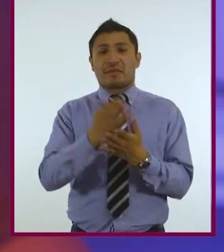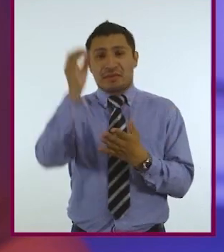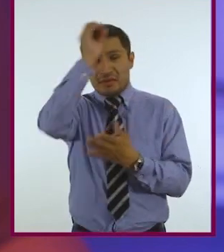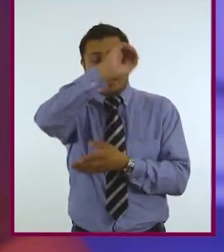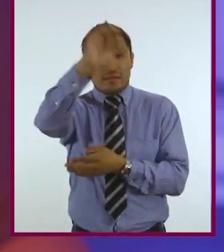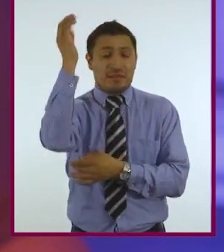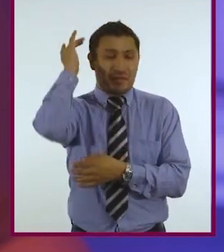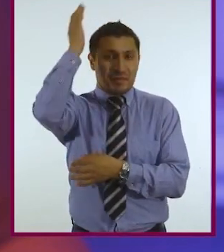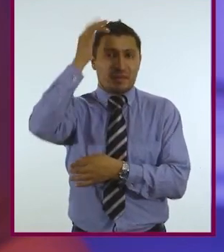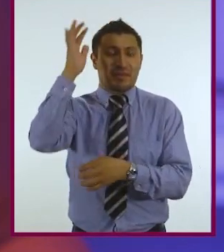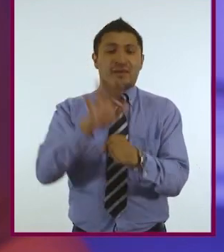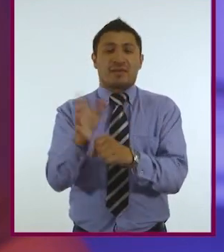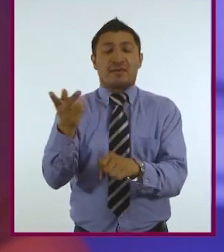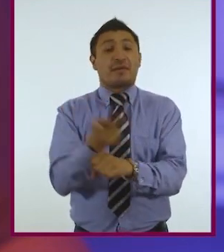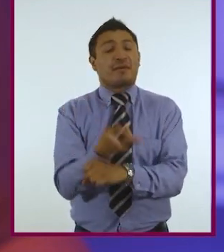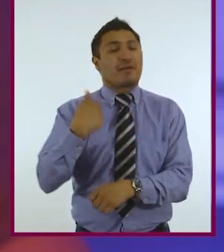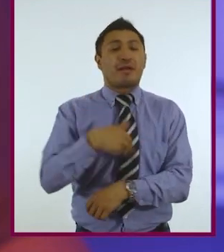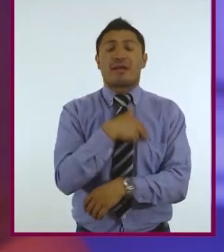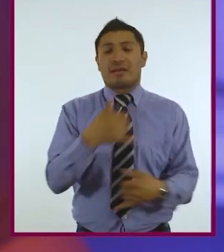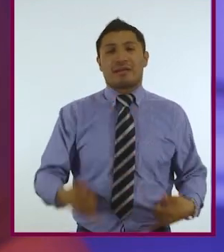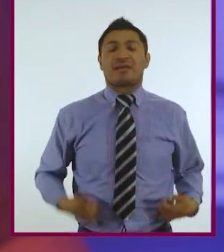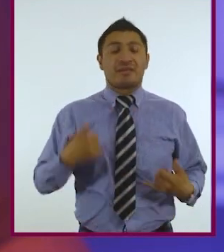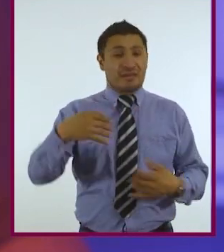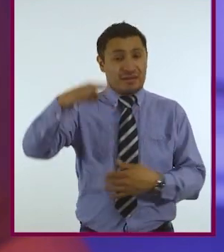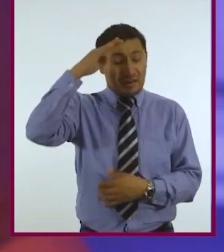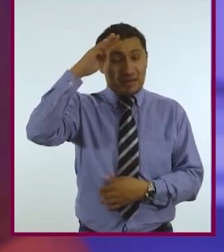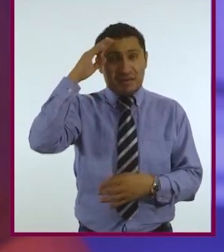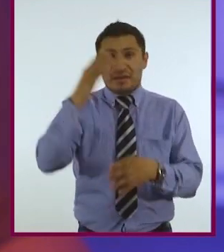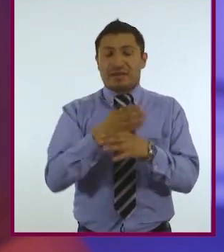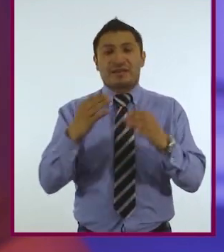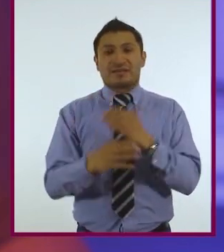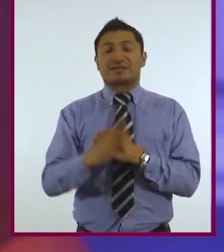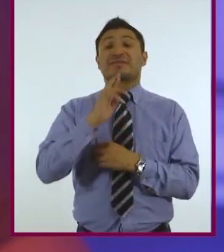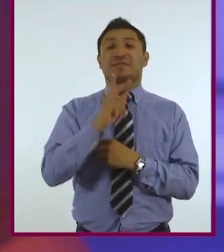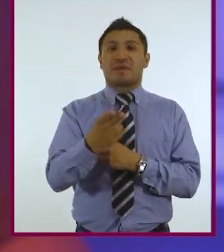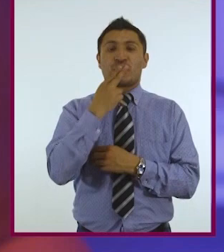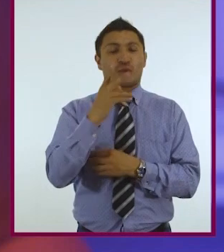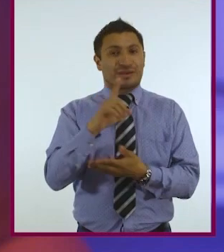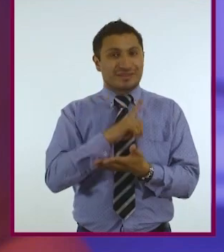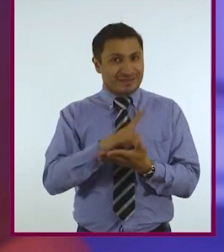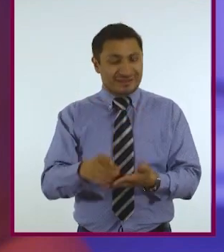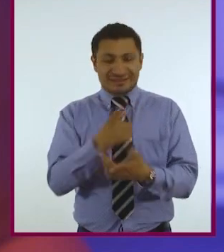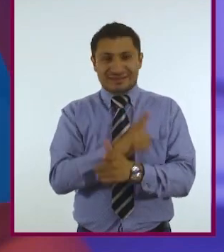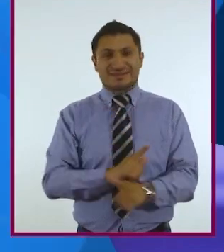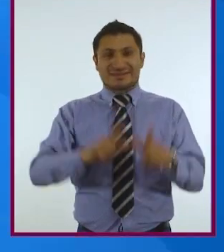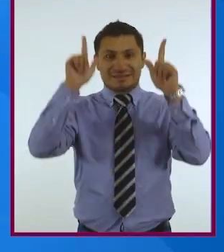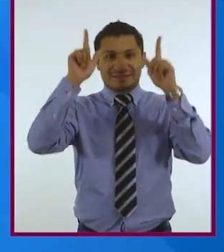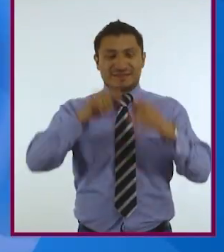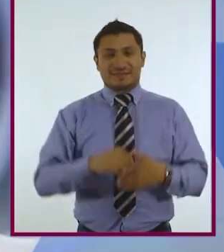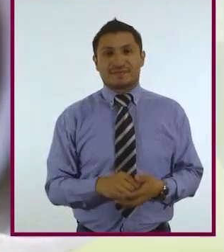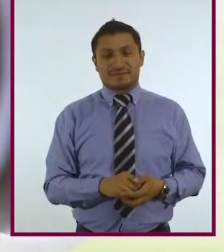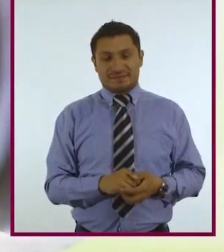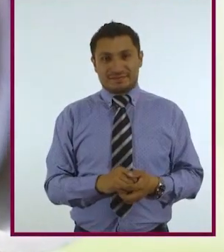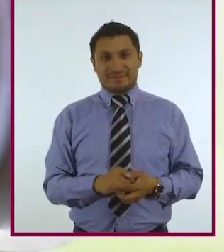reflexionar sobre lo que nos afecta como jóvenes y para pensar acciones para el mejor ejercicio de nuestros derechos y libertades.